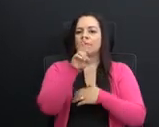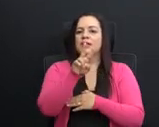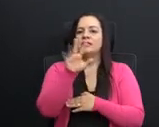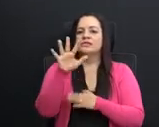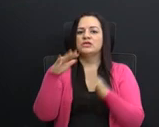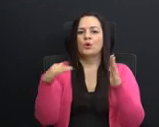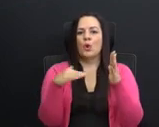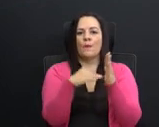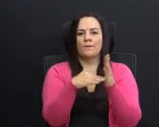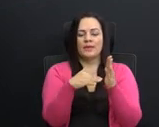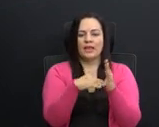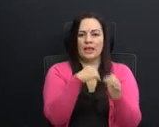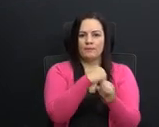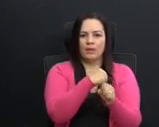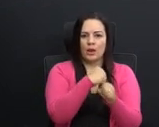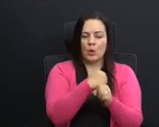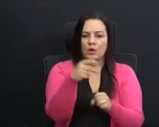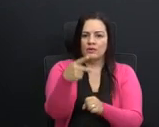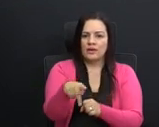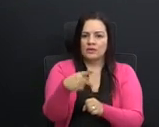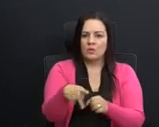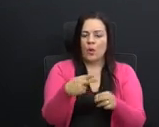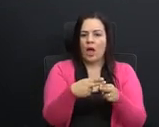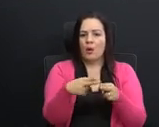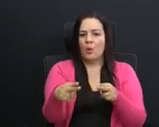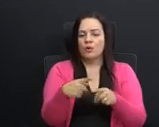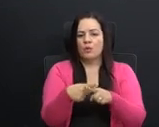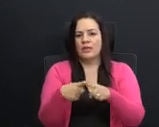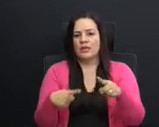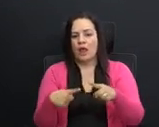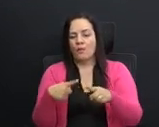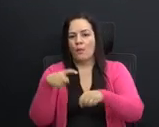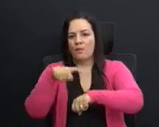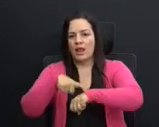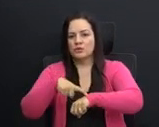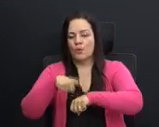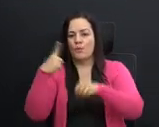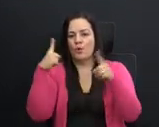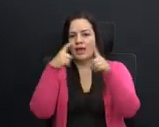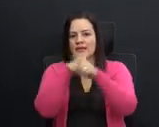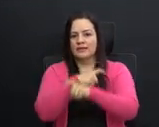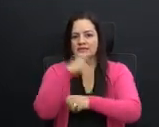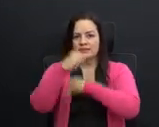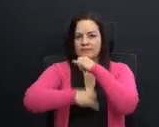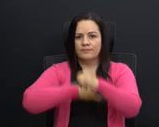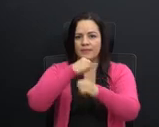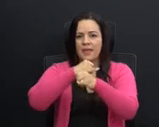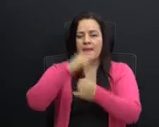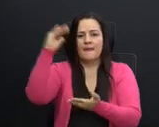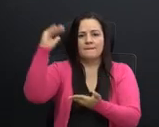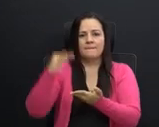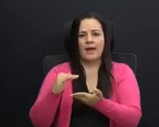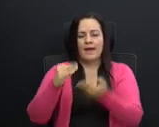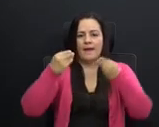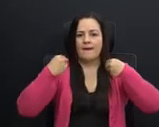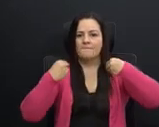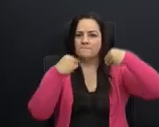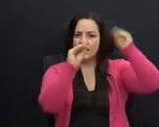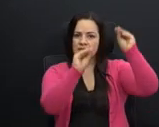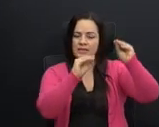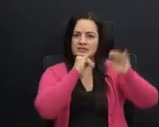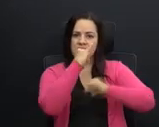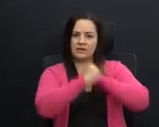riesgo a corto y mediano plazo por la crisis internacional y la baja en ventas internacionales.